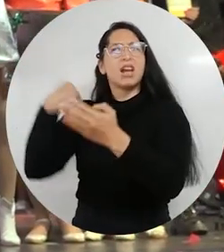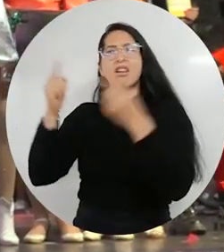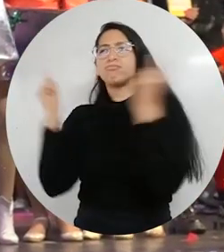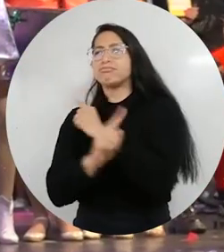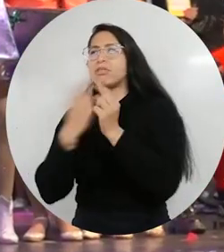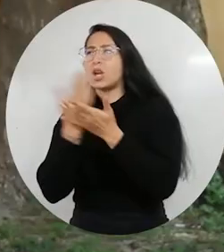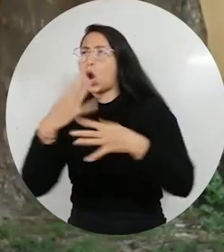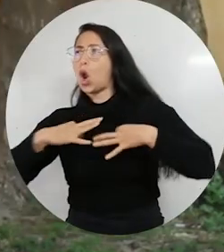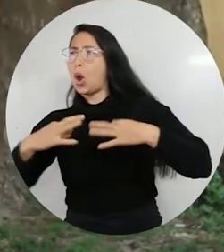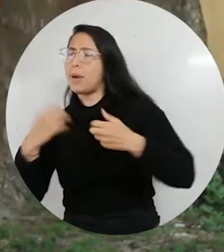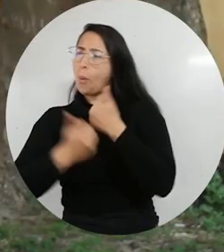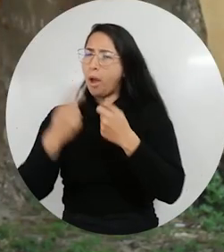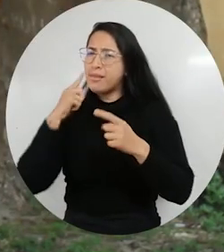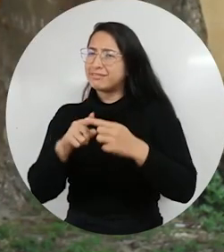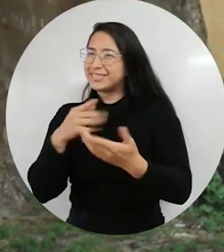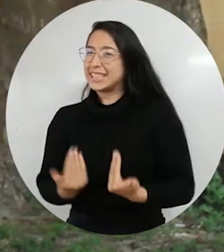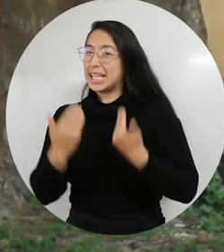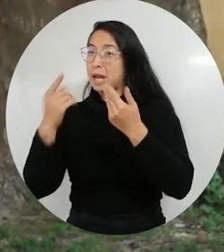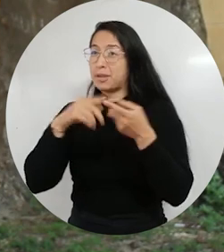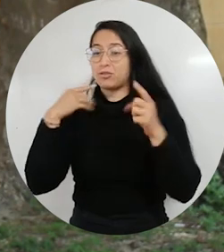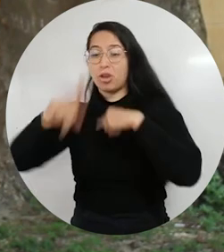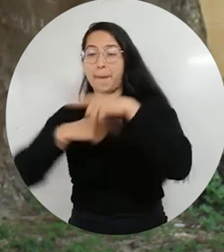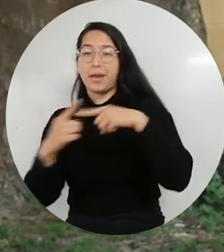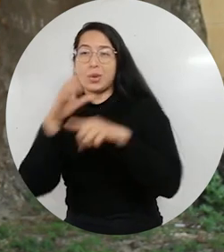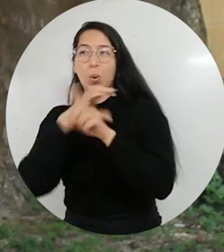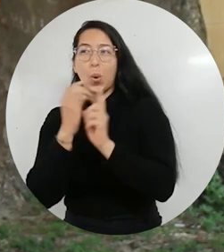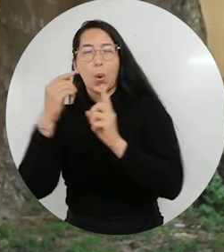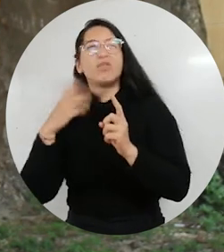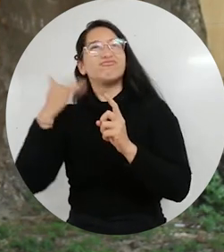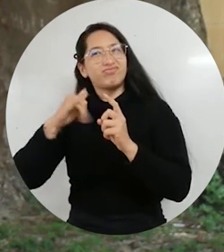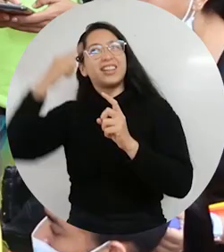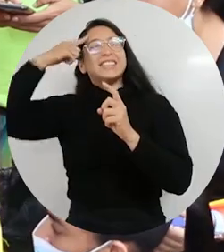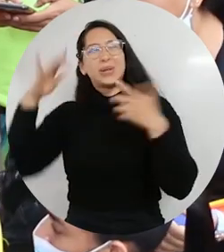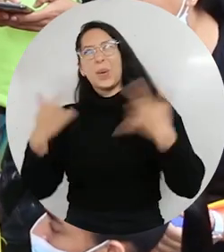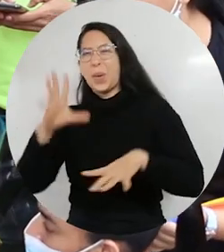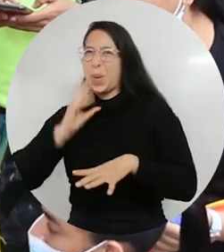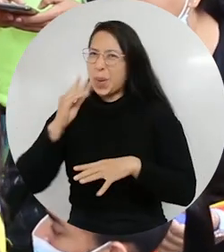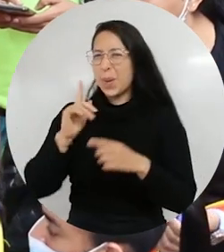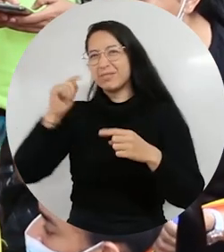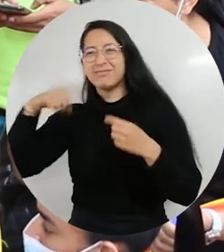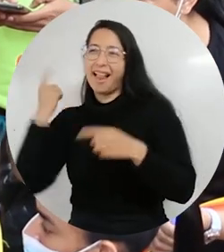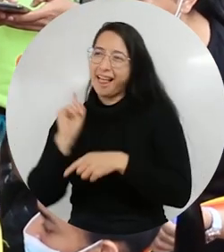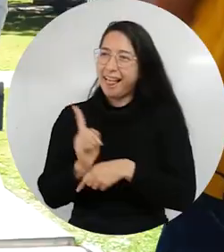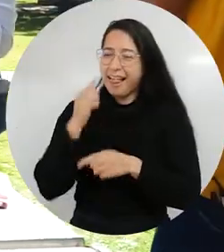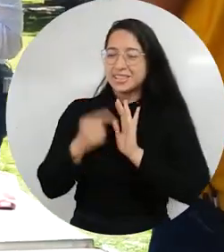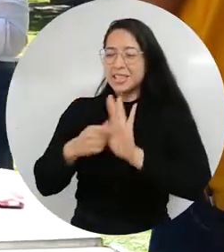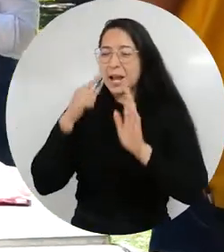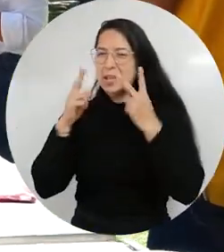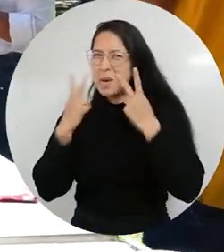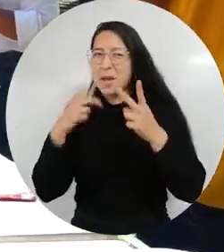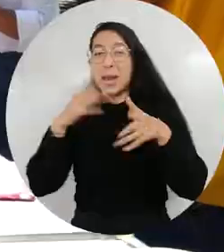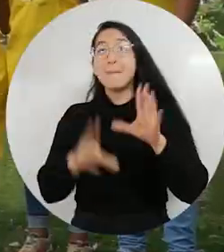presté a las compañeras. Una semana cultural muy distinta a las otras semanas culturales que hemos vivido. Incluso creo que esto permitió que se